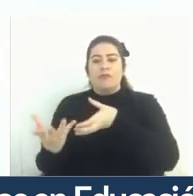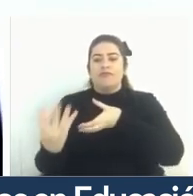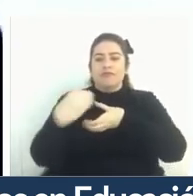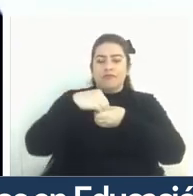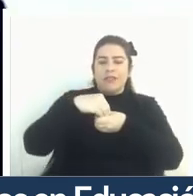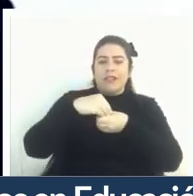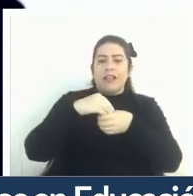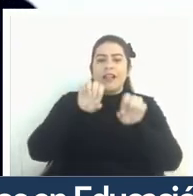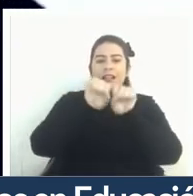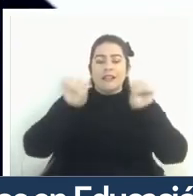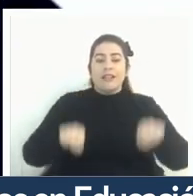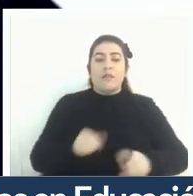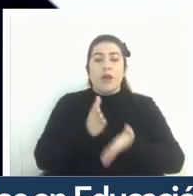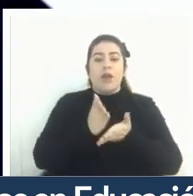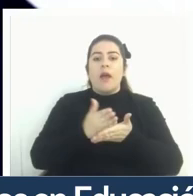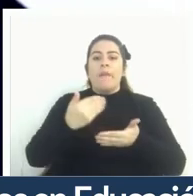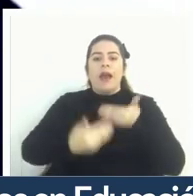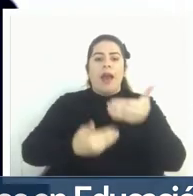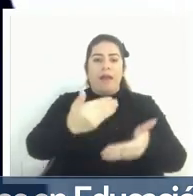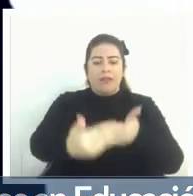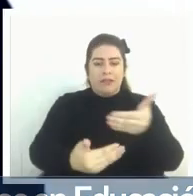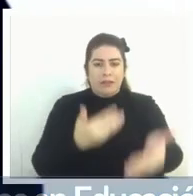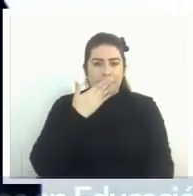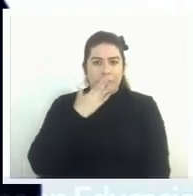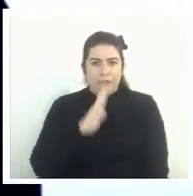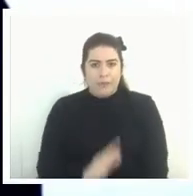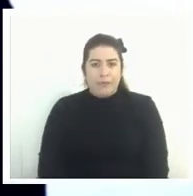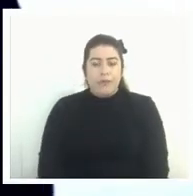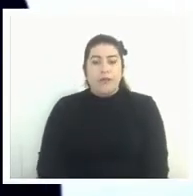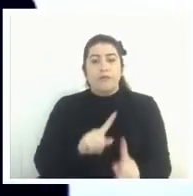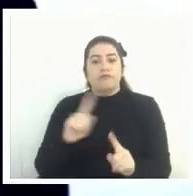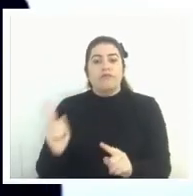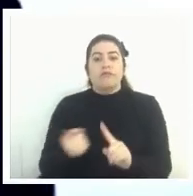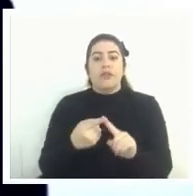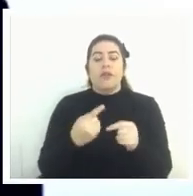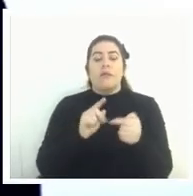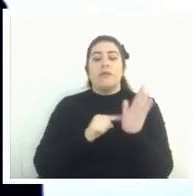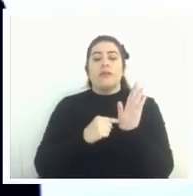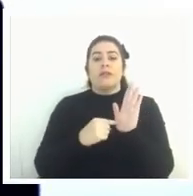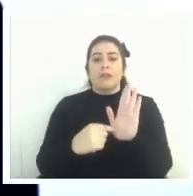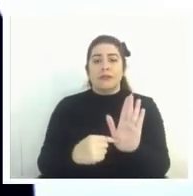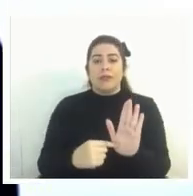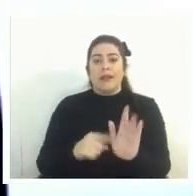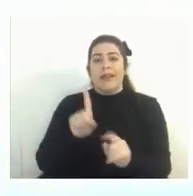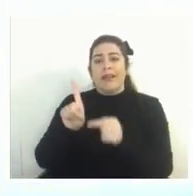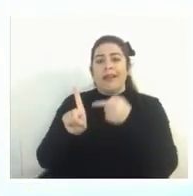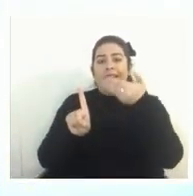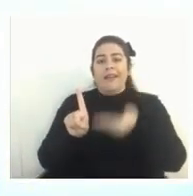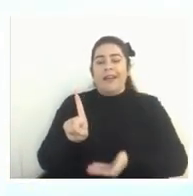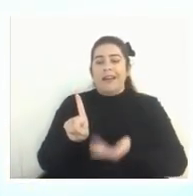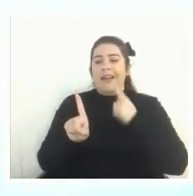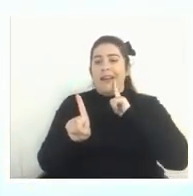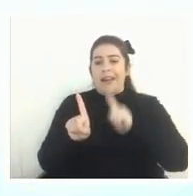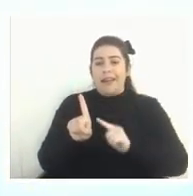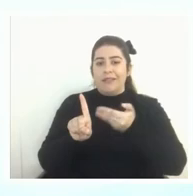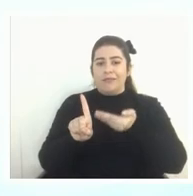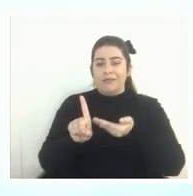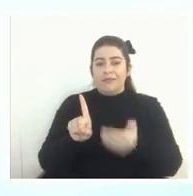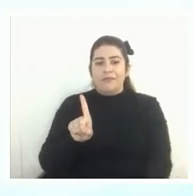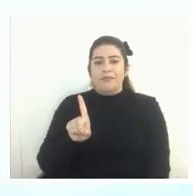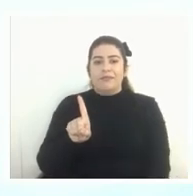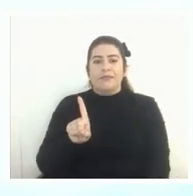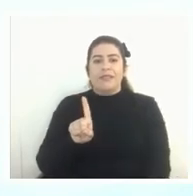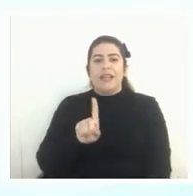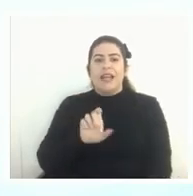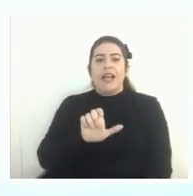seguir avanzando la próxima presentación es alguien de la casa Leonor Vara